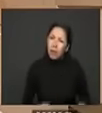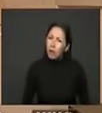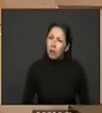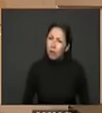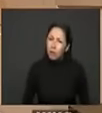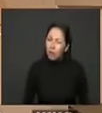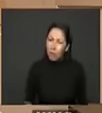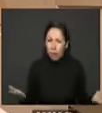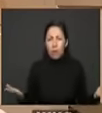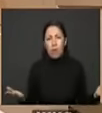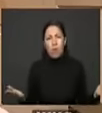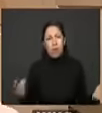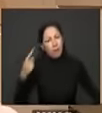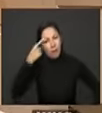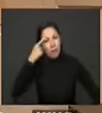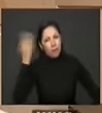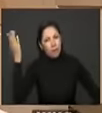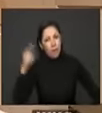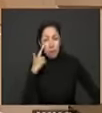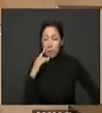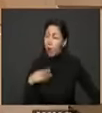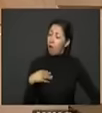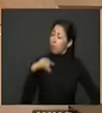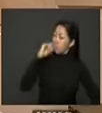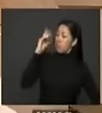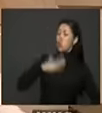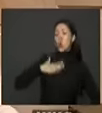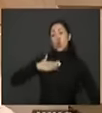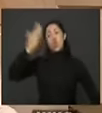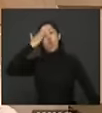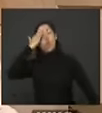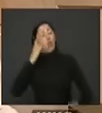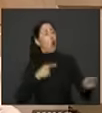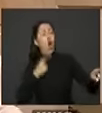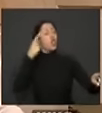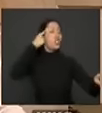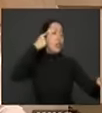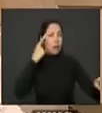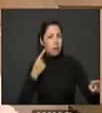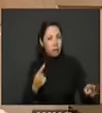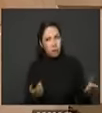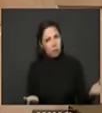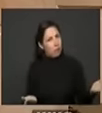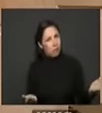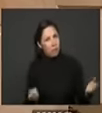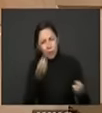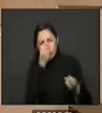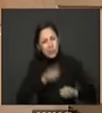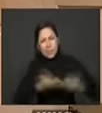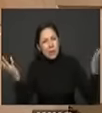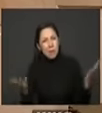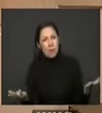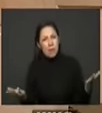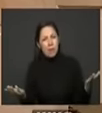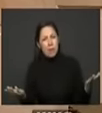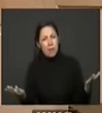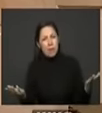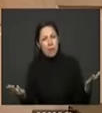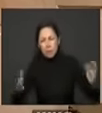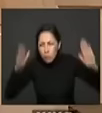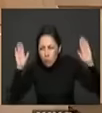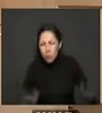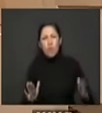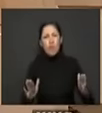un total fracaso no solamente es una gran arrogancia sino que es un total fracaso las instituciones sociales y las